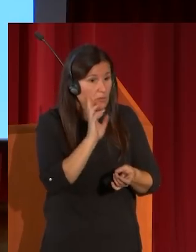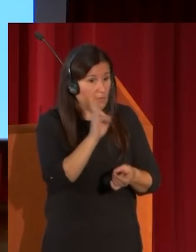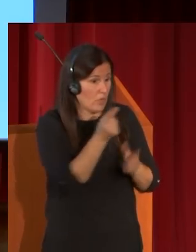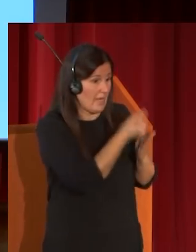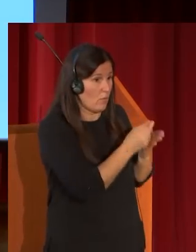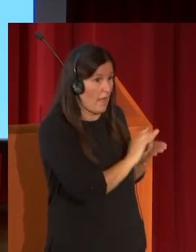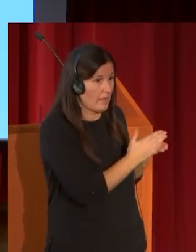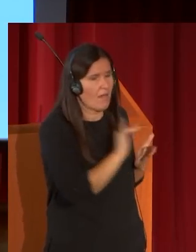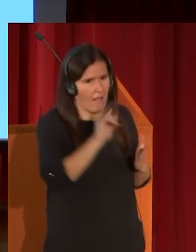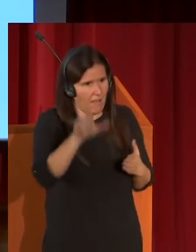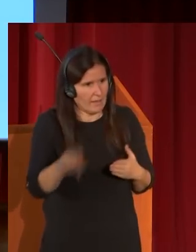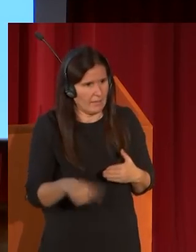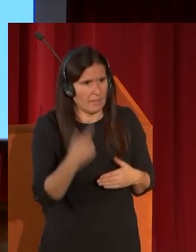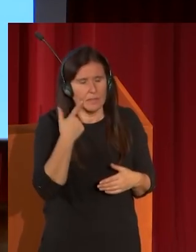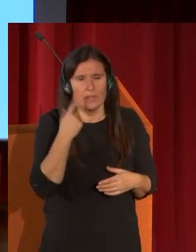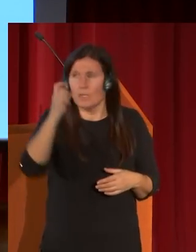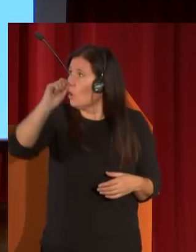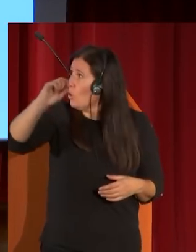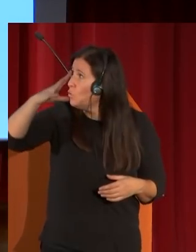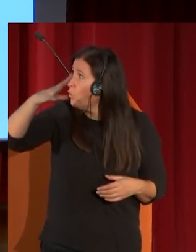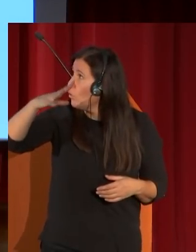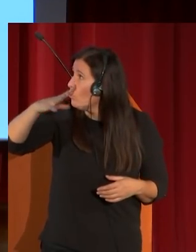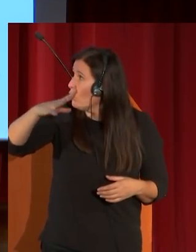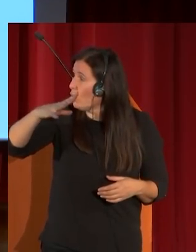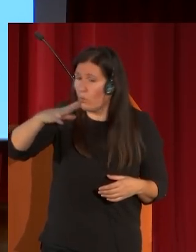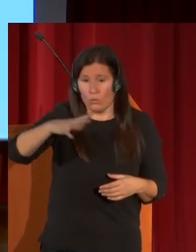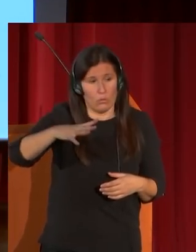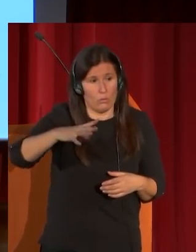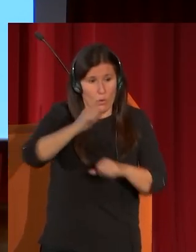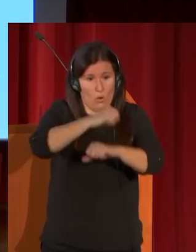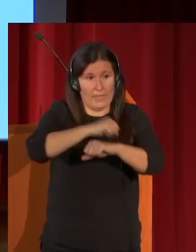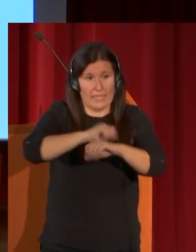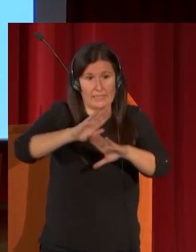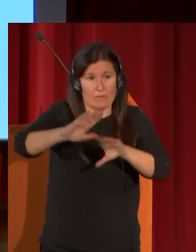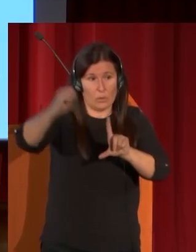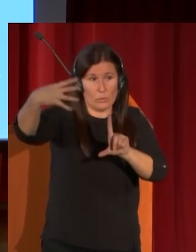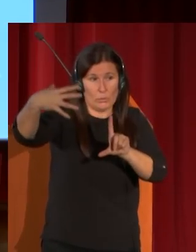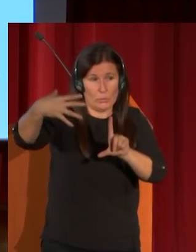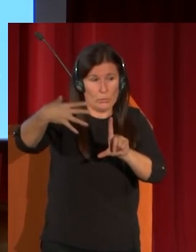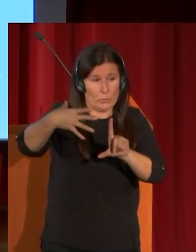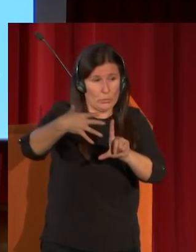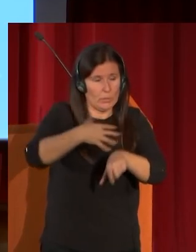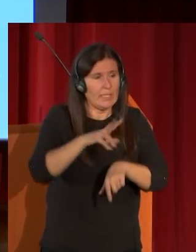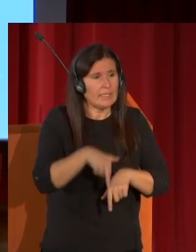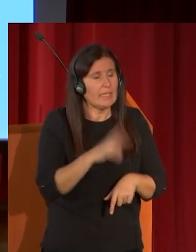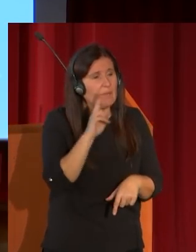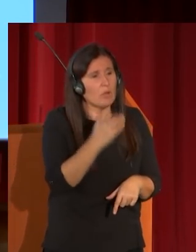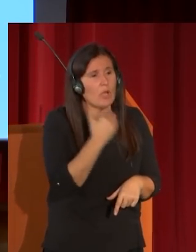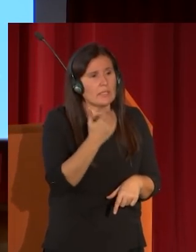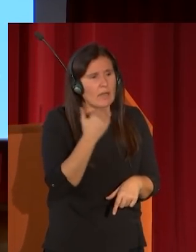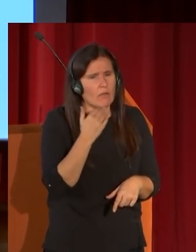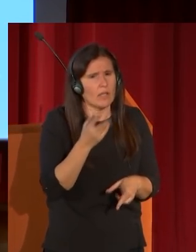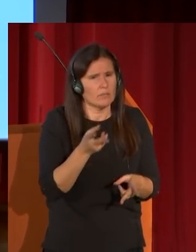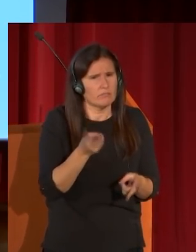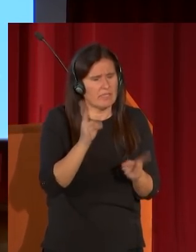vemos también la luz filtrada por las ventanas del fondo y vemos algo que permite ver muy